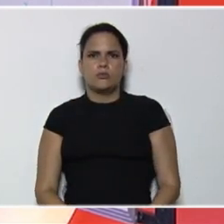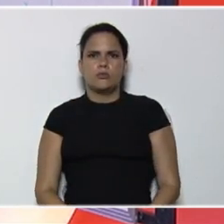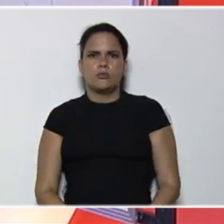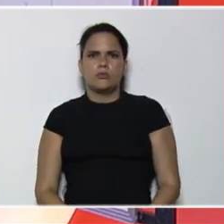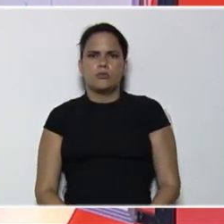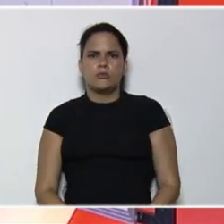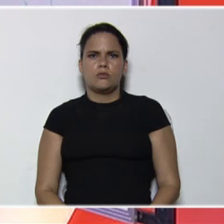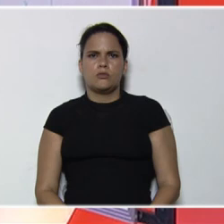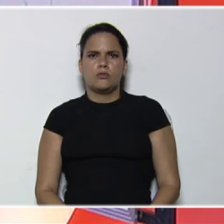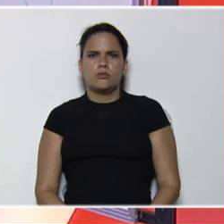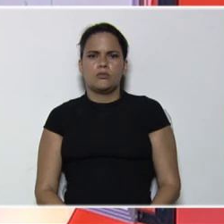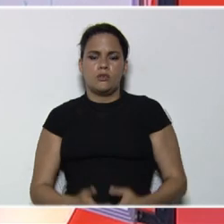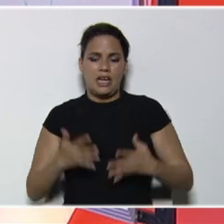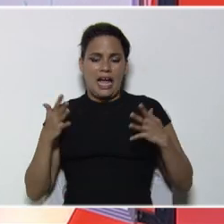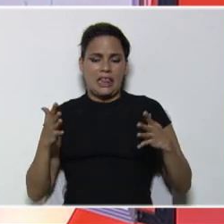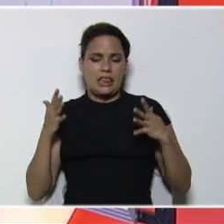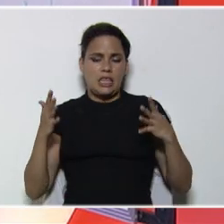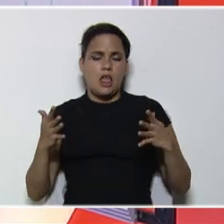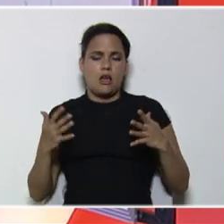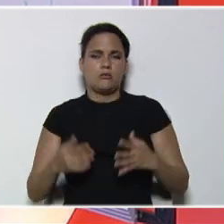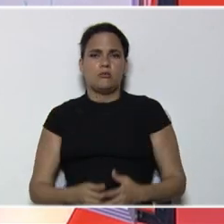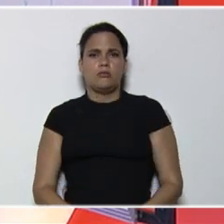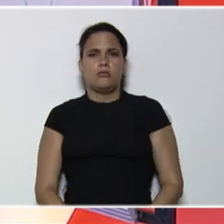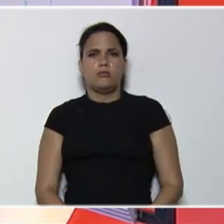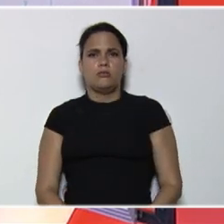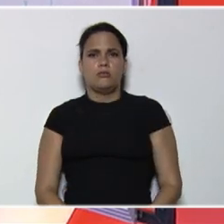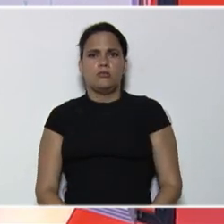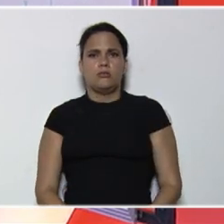cantidad, cantidad,